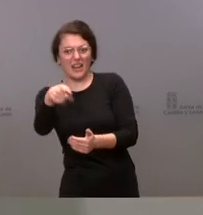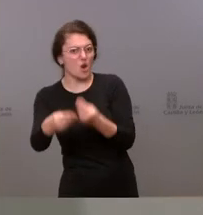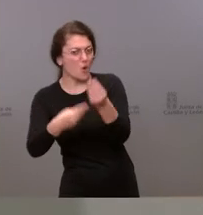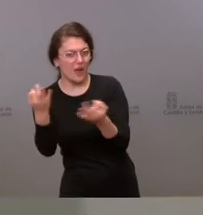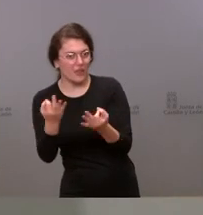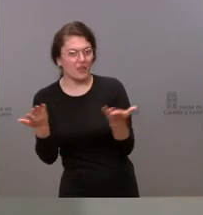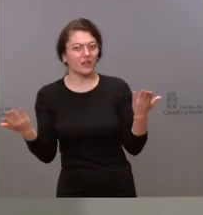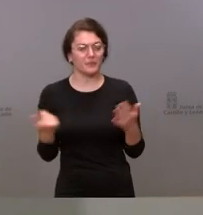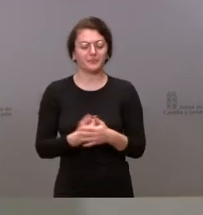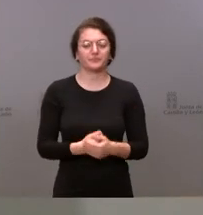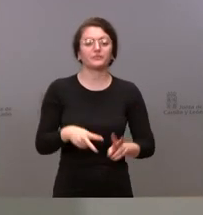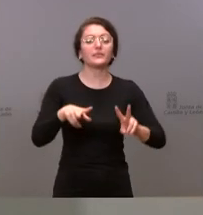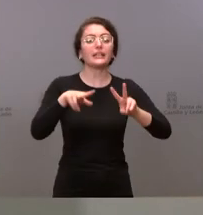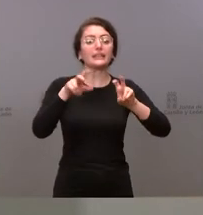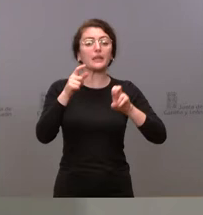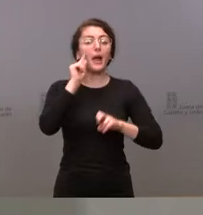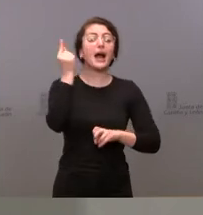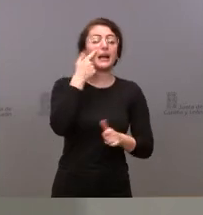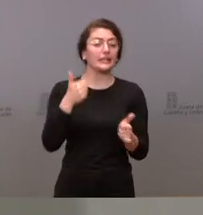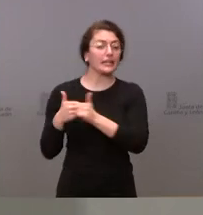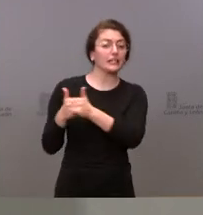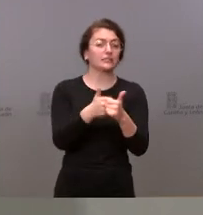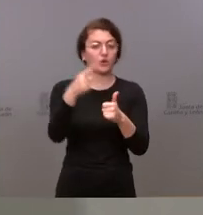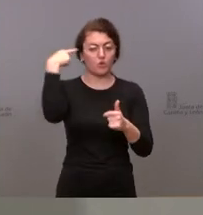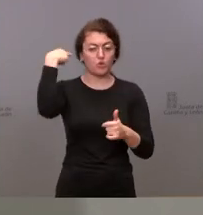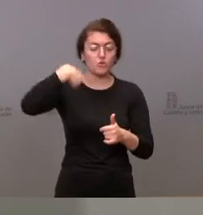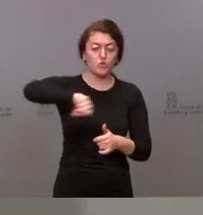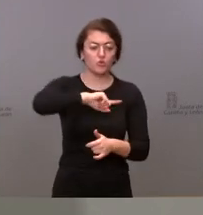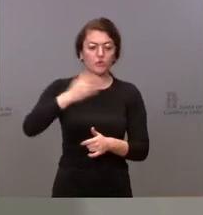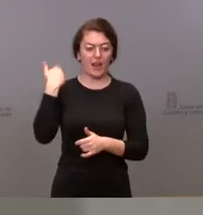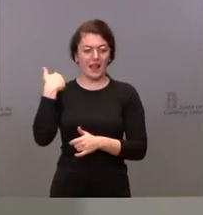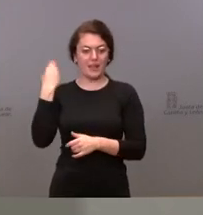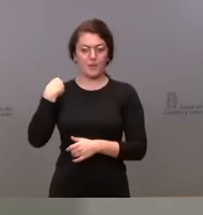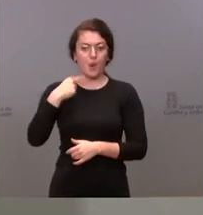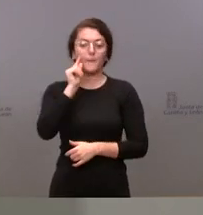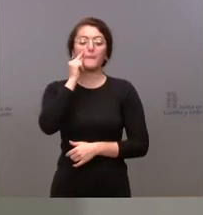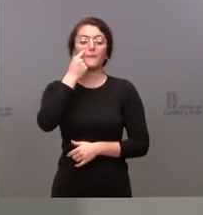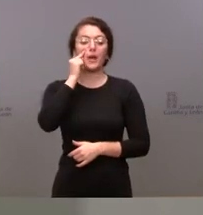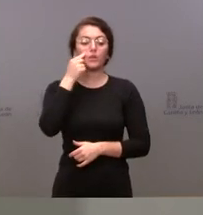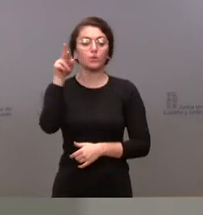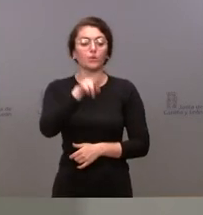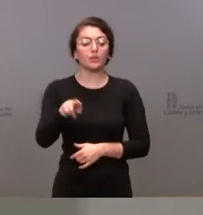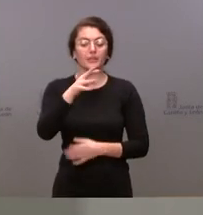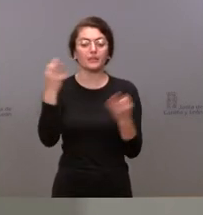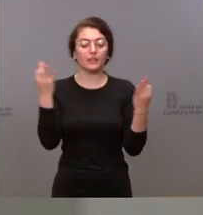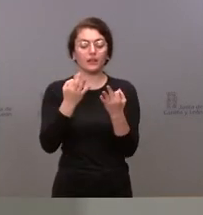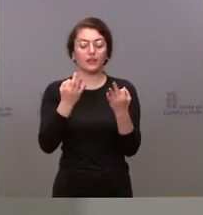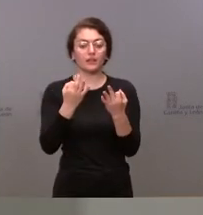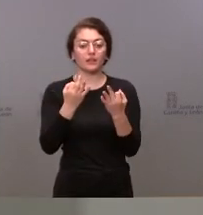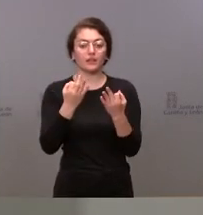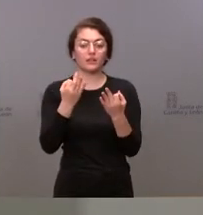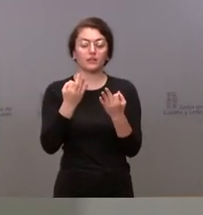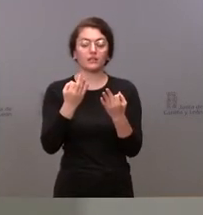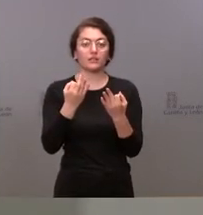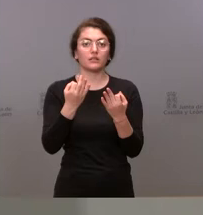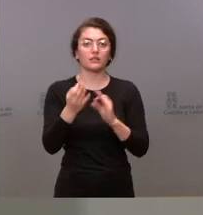de los rastreos nosotros lo que ayer el propio presidente de la Junta insistió es en una nueva demanda de